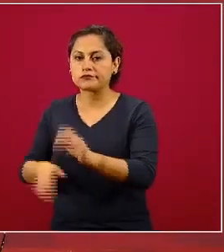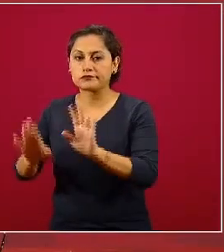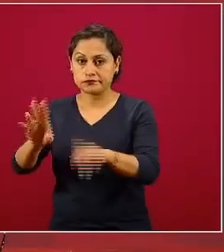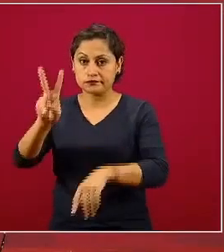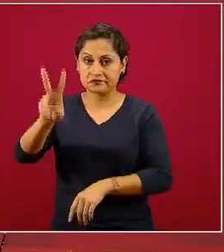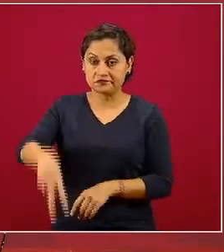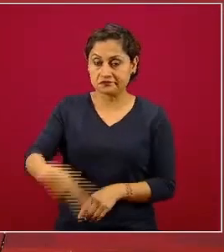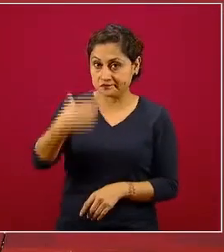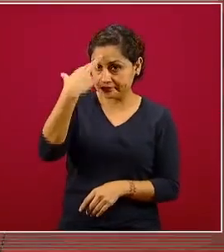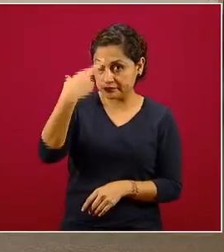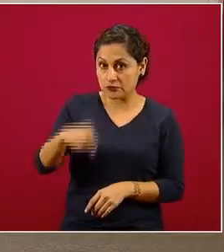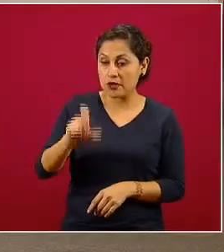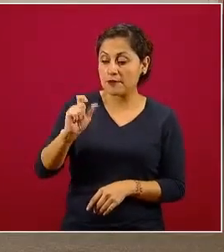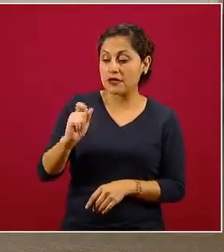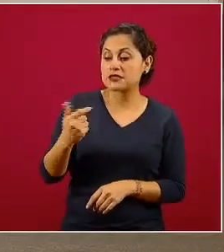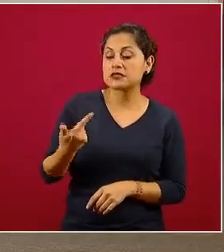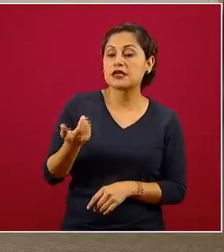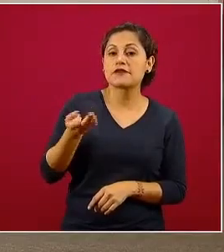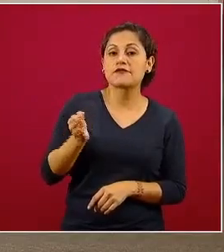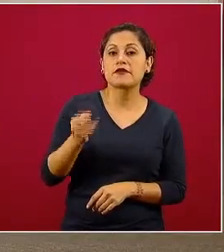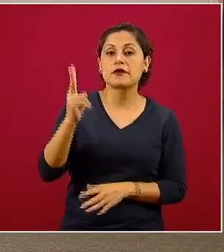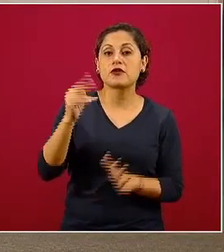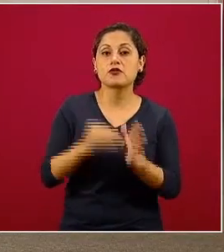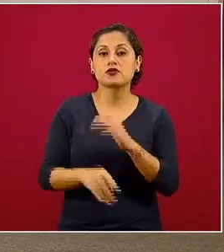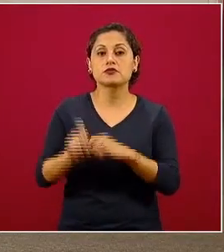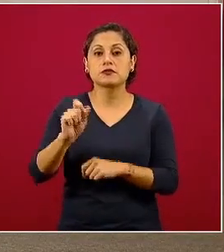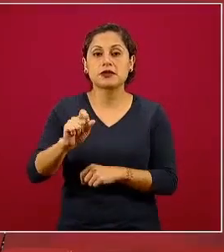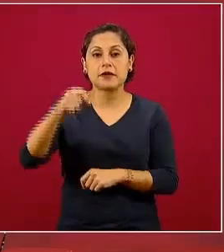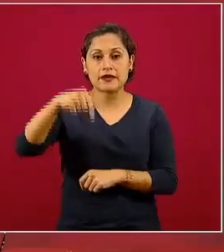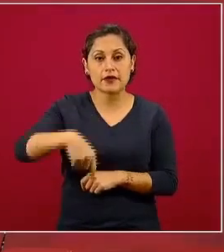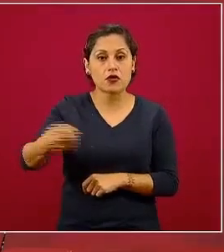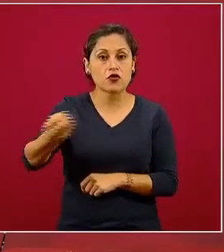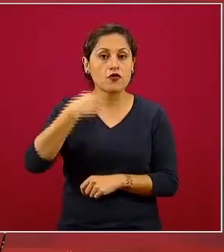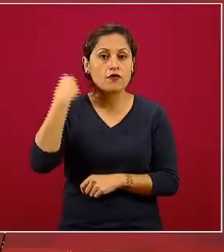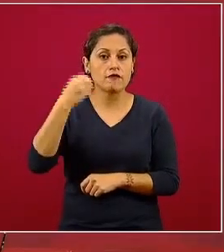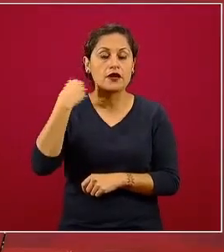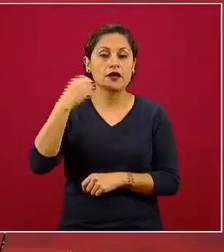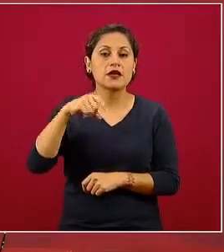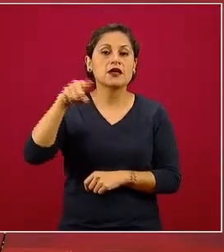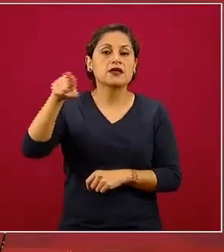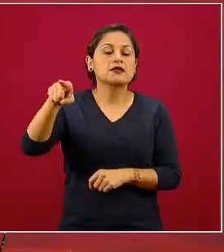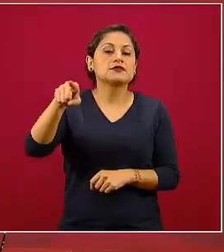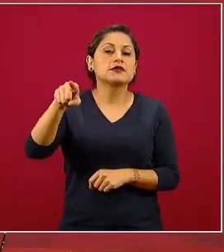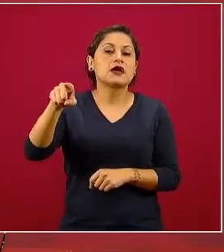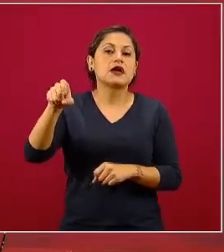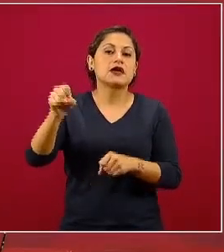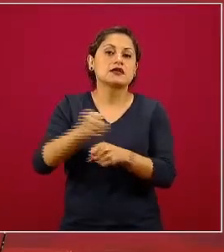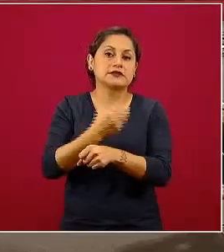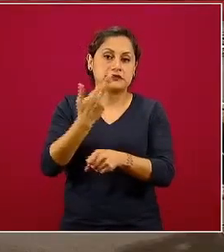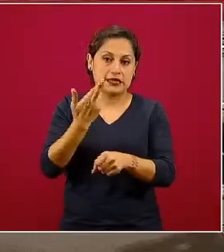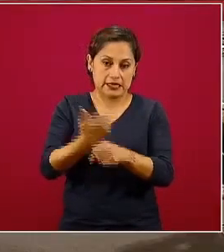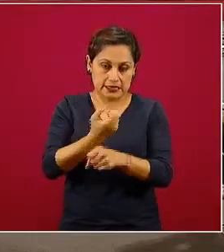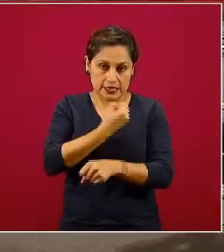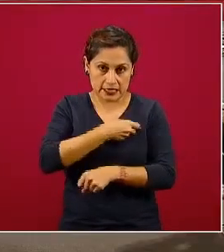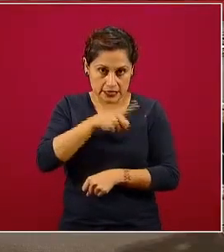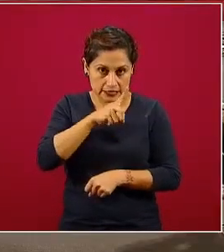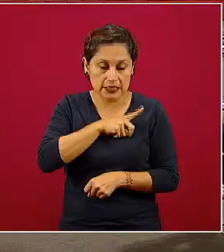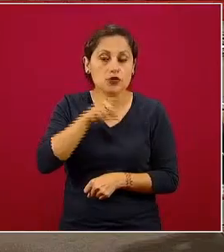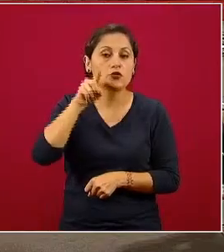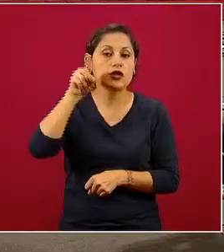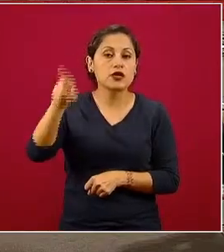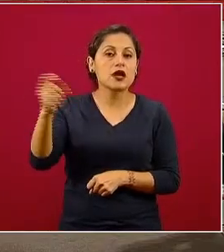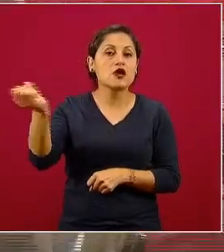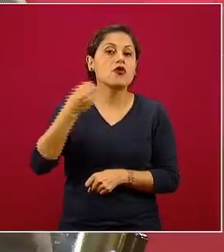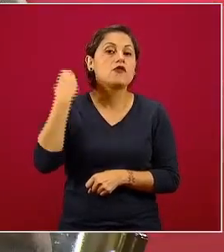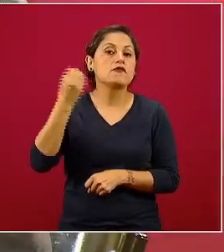febrero de 2020 dimos una conferencia de prensa en las instalaciones de la Secretaría de Salud y ahí comentamos,